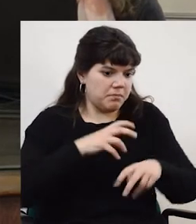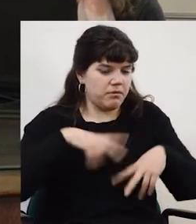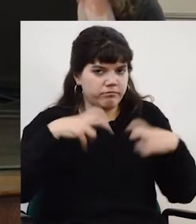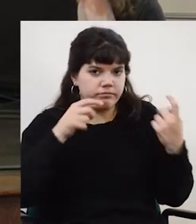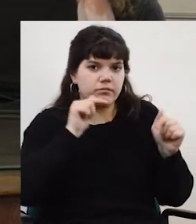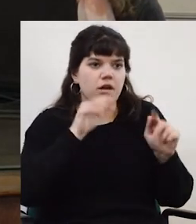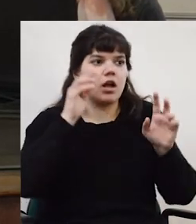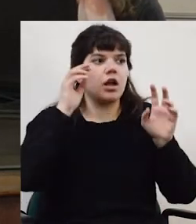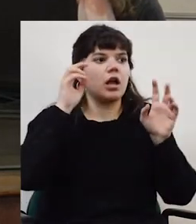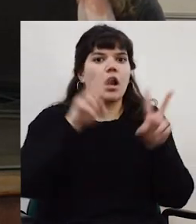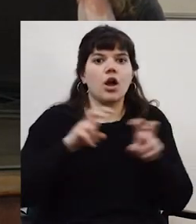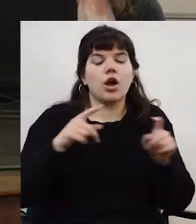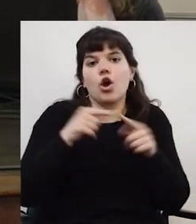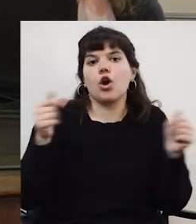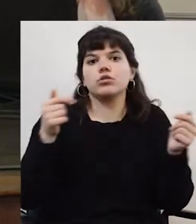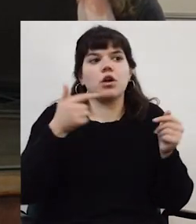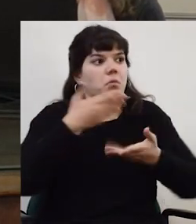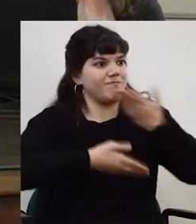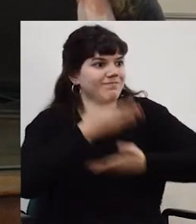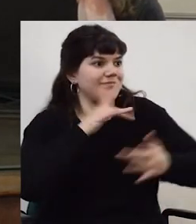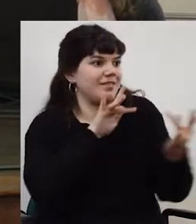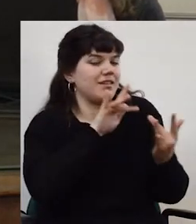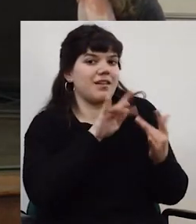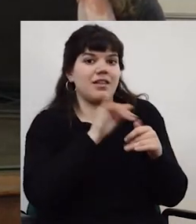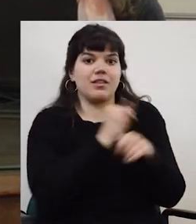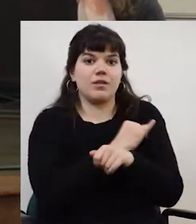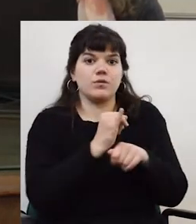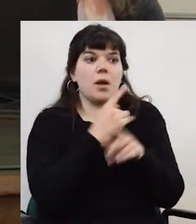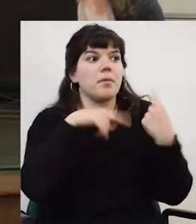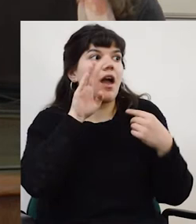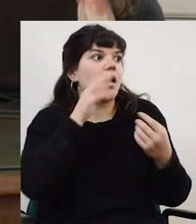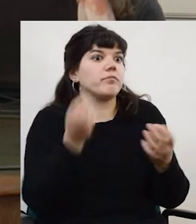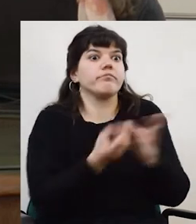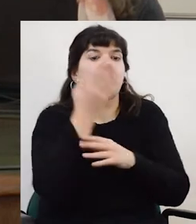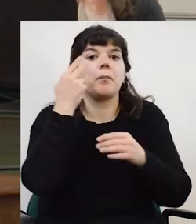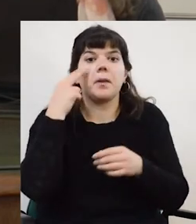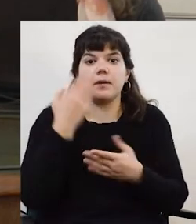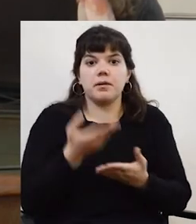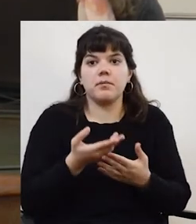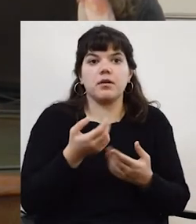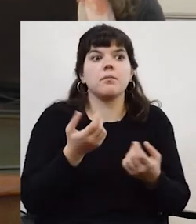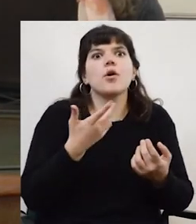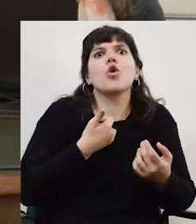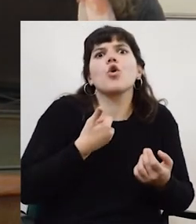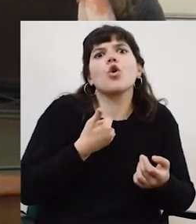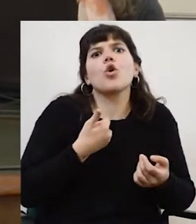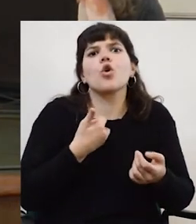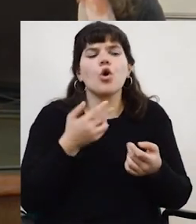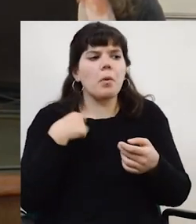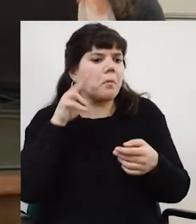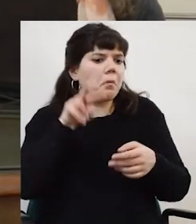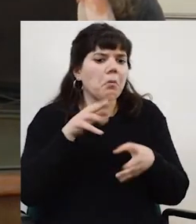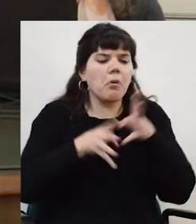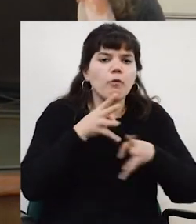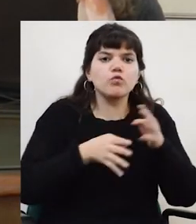núcleos y comités académicos que se supone que son redes académicas y aparece el problema, es, bueno, ¿qué parámetro? ¿Cómo mido la red y el